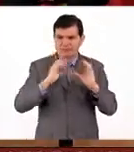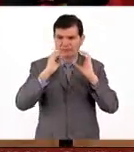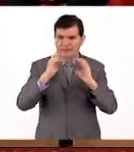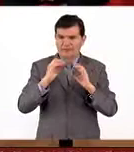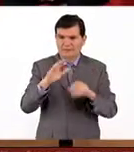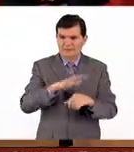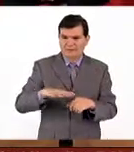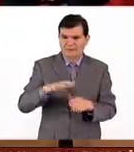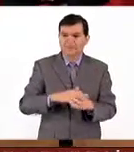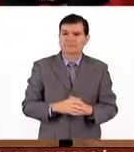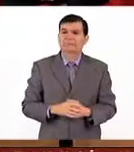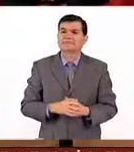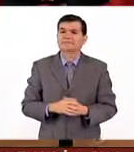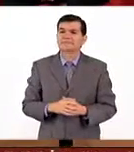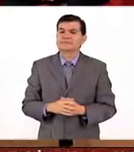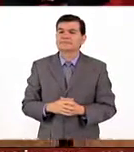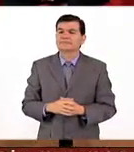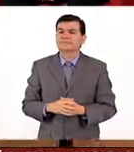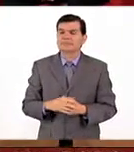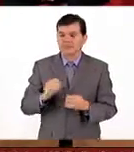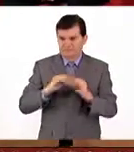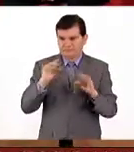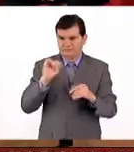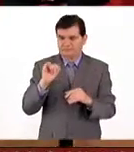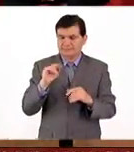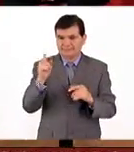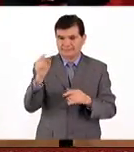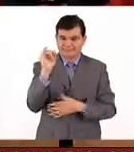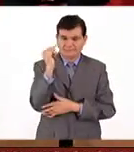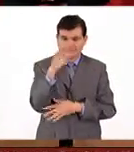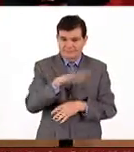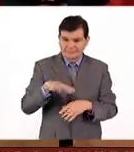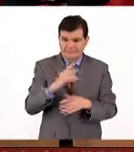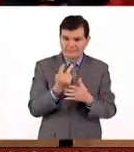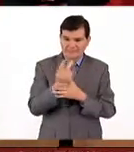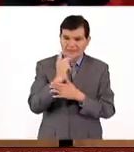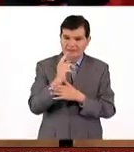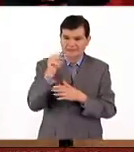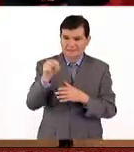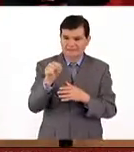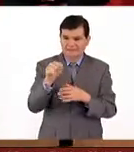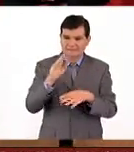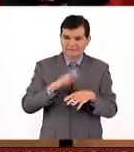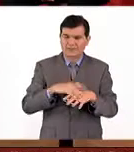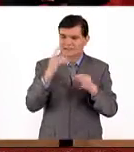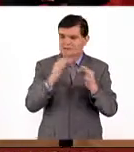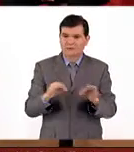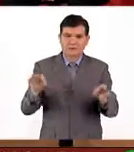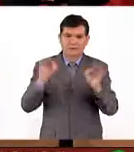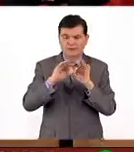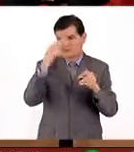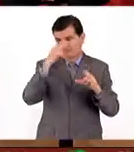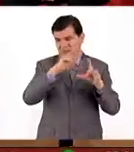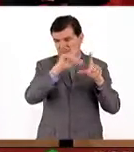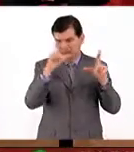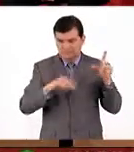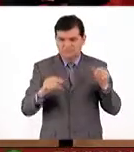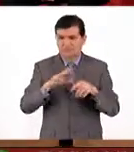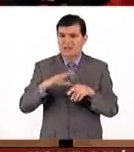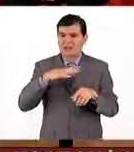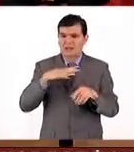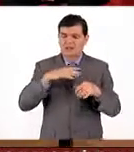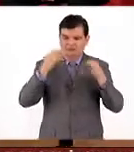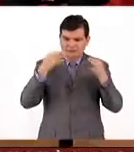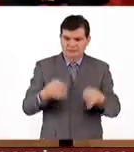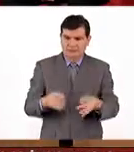de nuestras especies de plantas y vegetales. Claro que sí. El jardín botánico es el jardín botánico más importante de México. Tiene el carácter